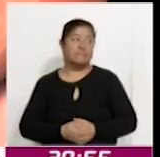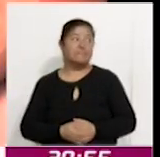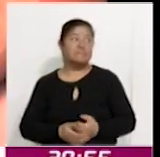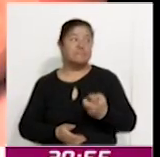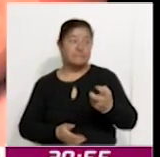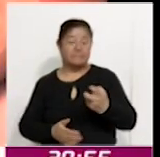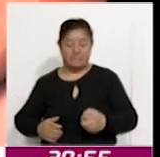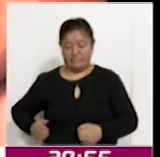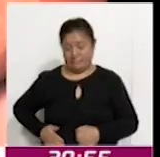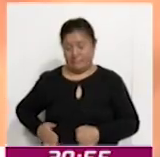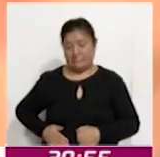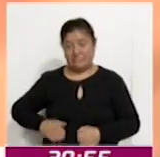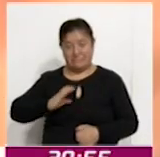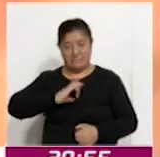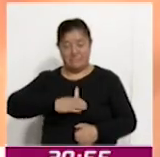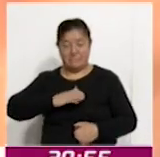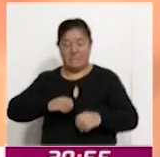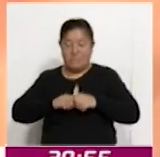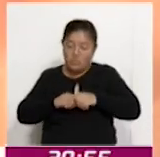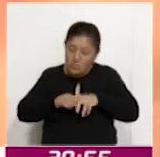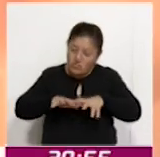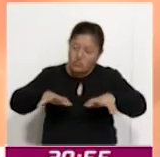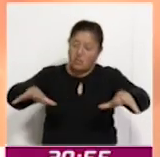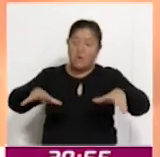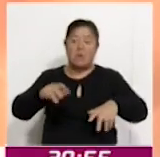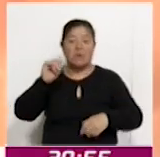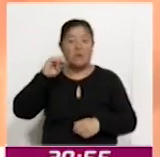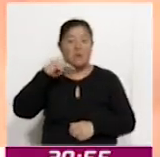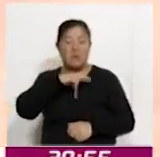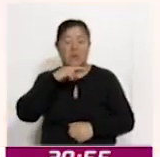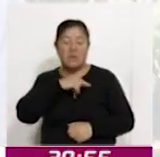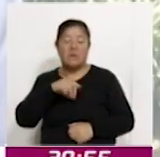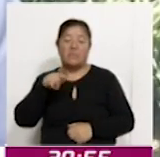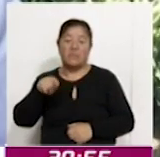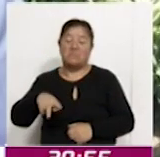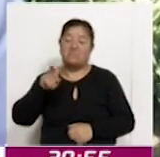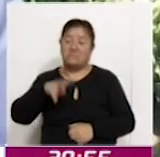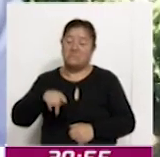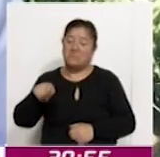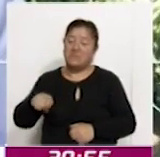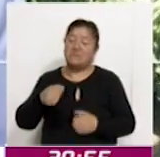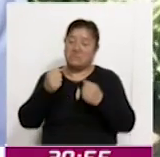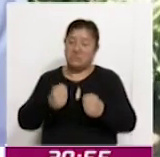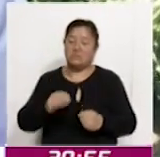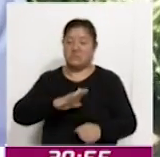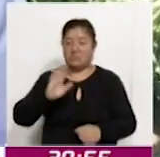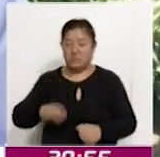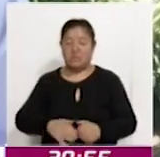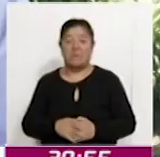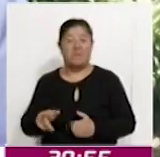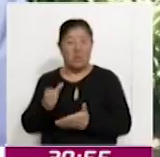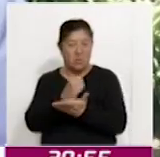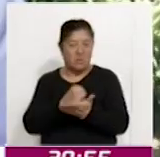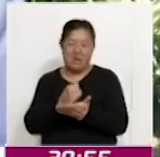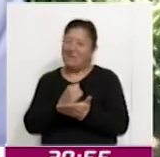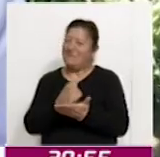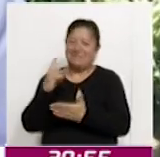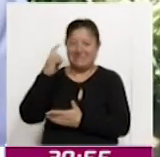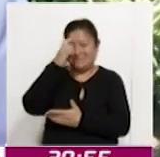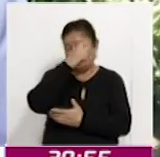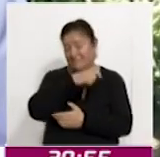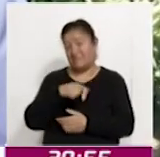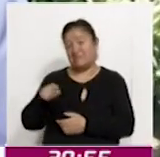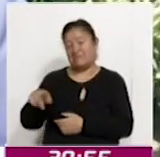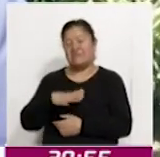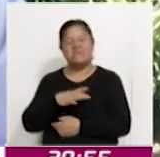tipo de cáncer se expande rápido y tiene un pronóstico desfavorable. Parte de lo que en algún momento pueden llegar a presentar los pacientes